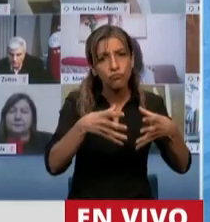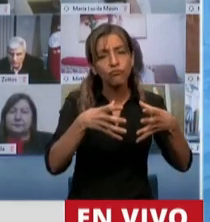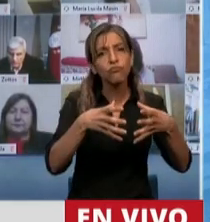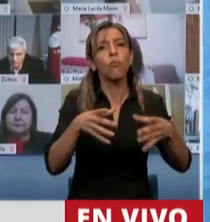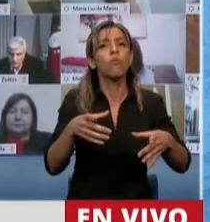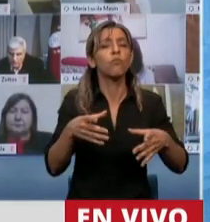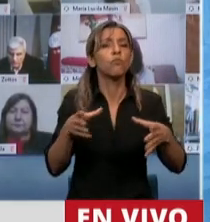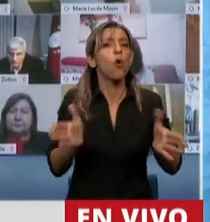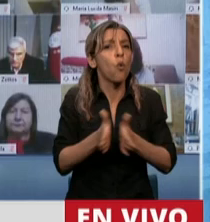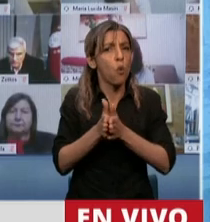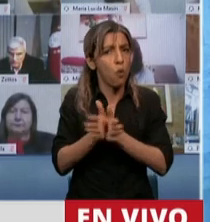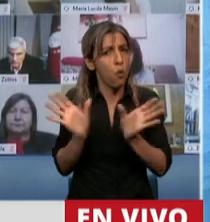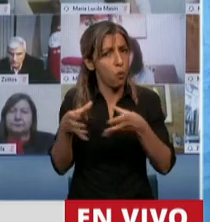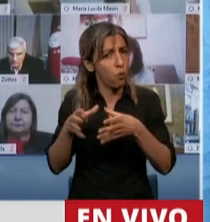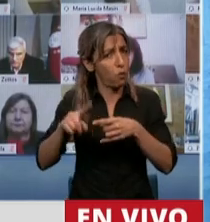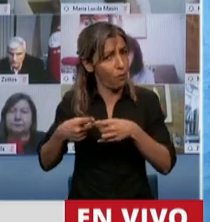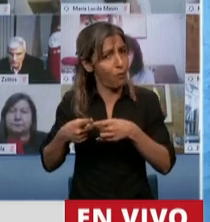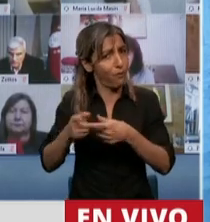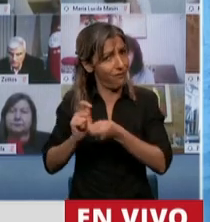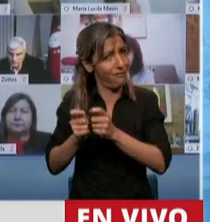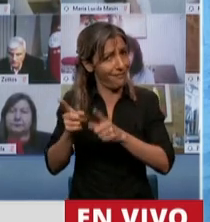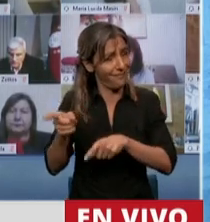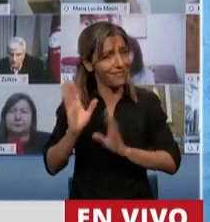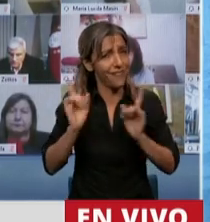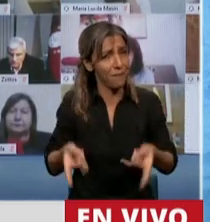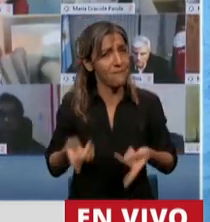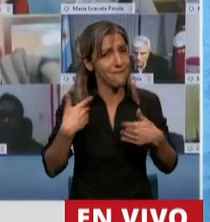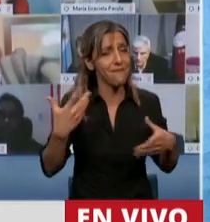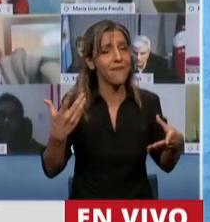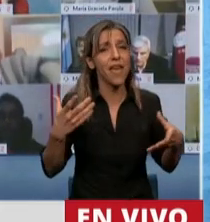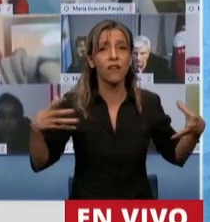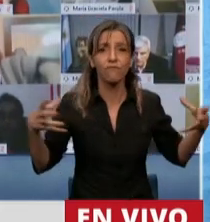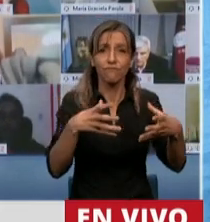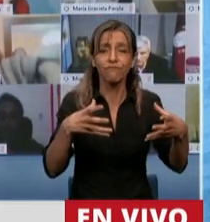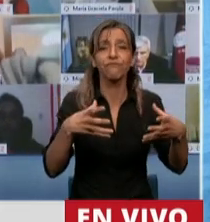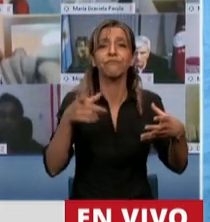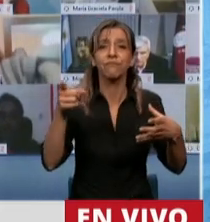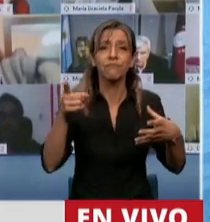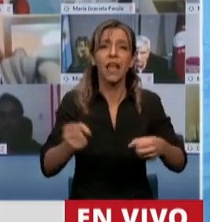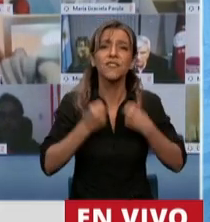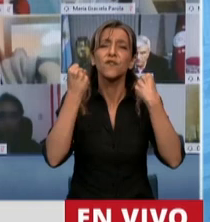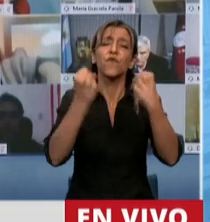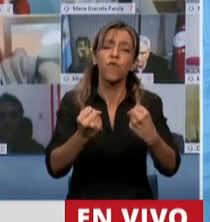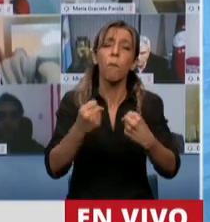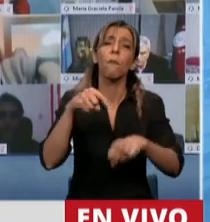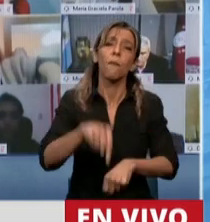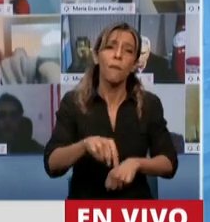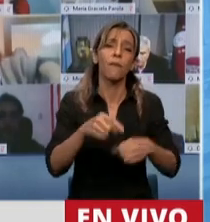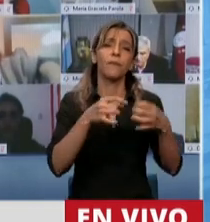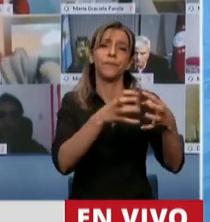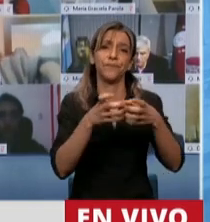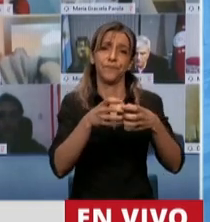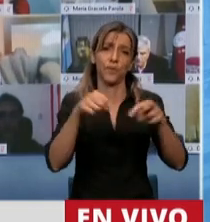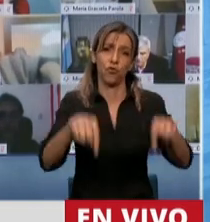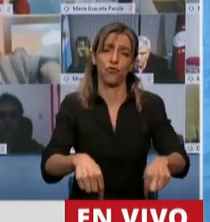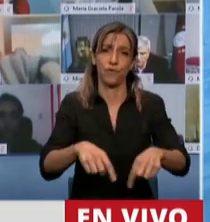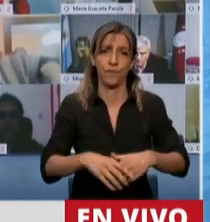esfuerzo sobrehumano para que este Parlamento pueda funcionar. Pero no solamente para sancionar